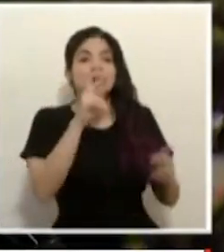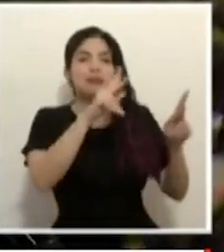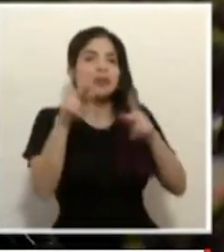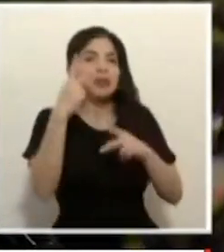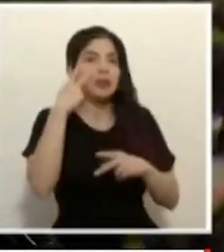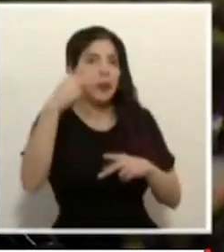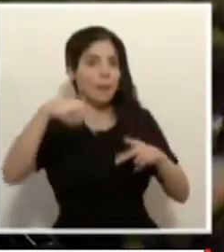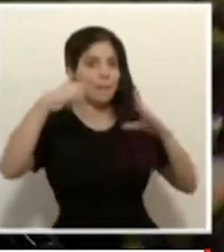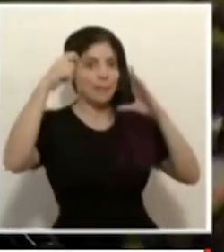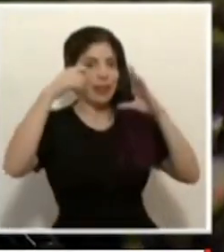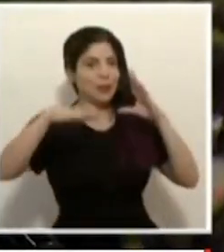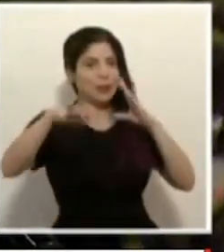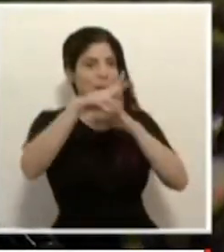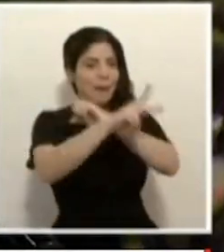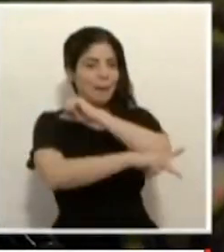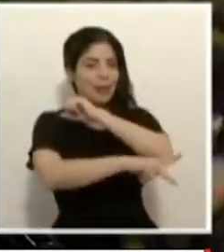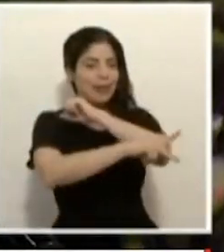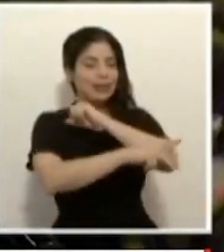transmisión en todo el país.